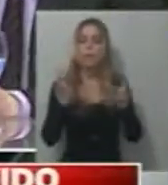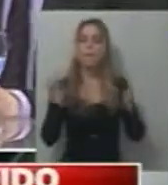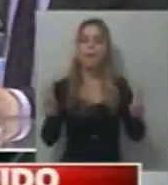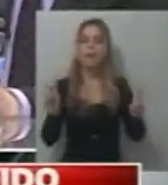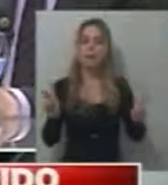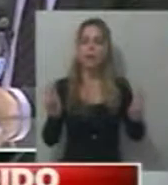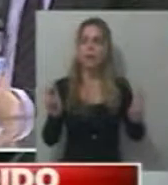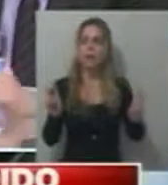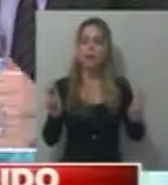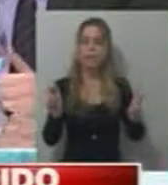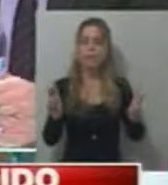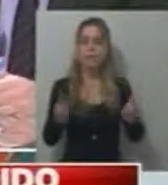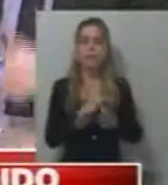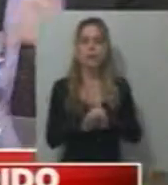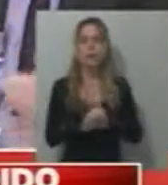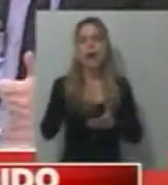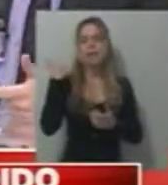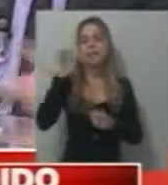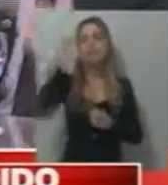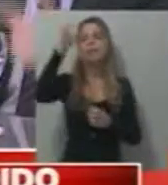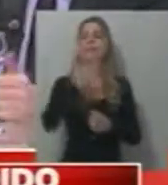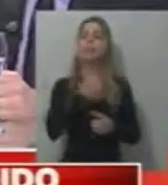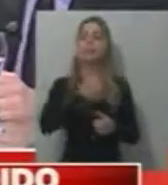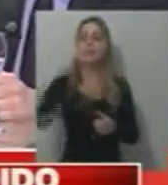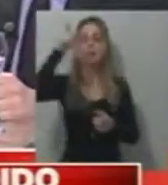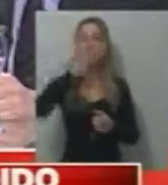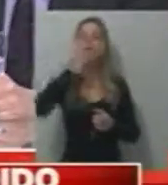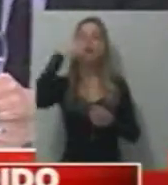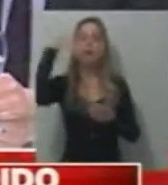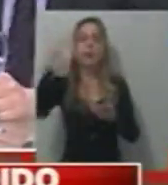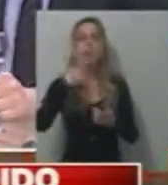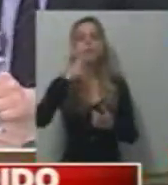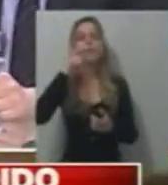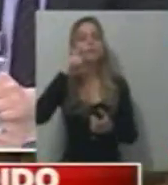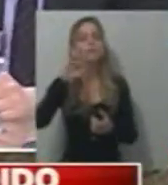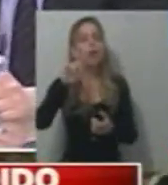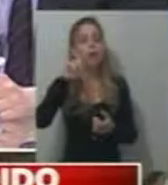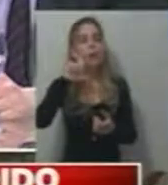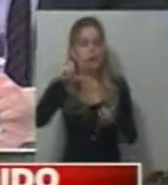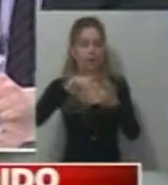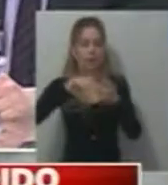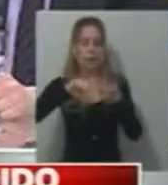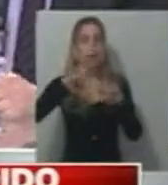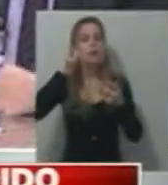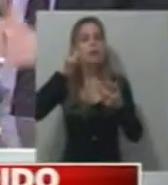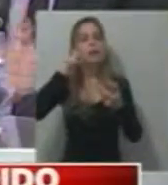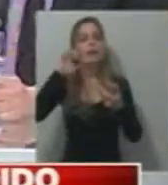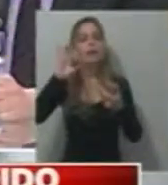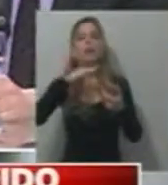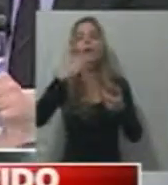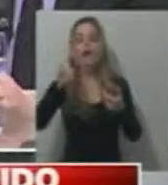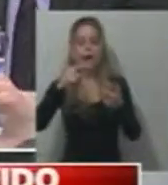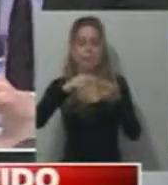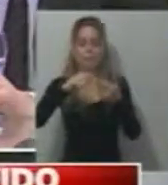Gobernadores, que ayer estuvieron en Santa Fe, tenés a Scioli, a Urtubey, a Capitanich, a Gioja, que ahora está muy mal de salud, a Bedre